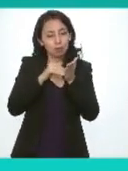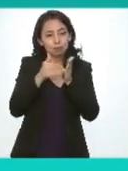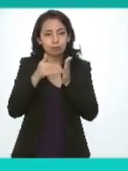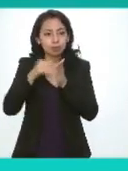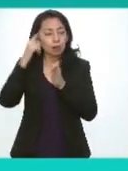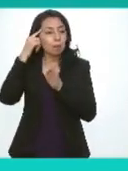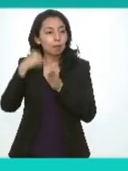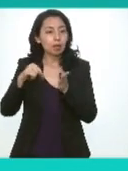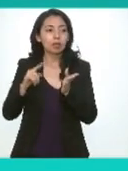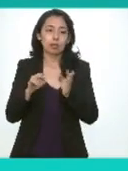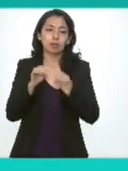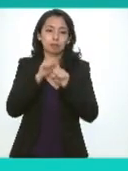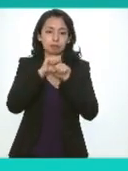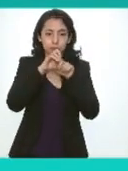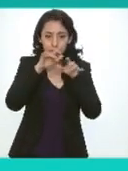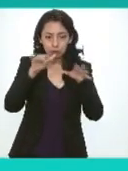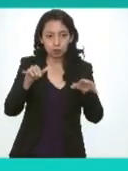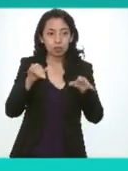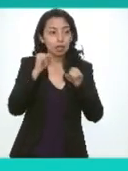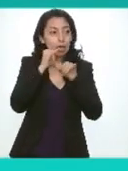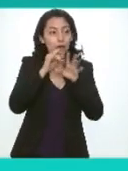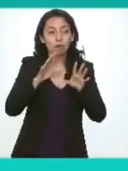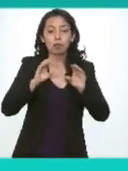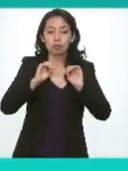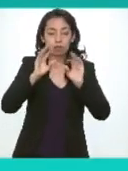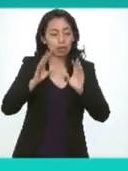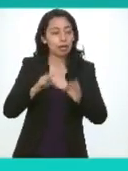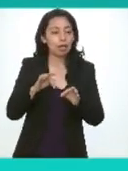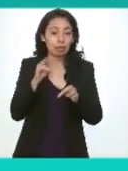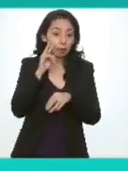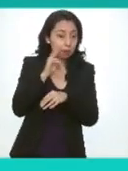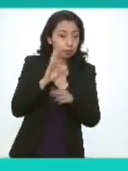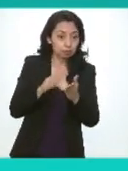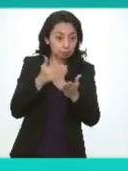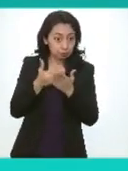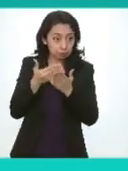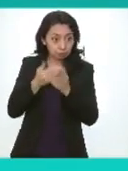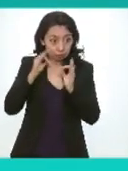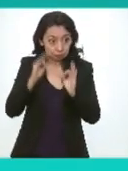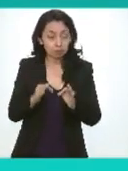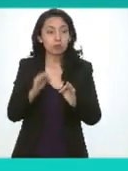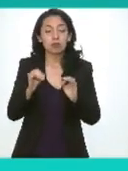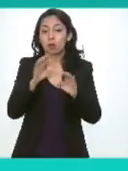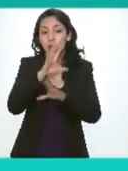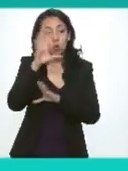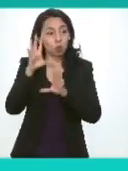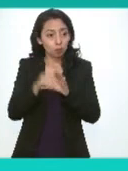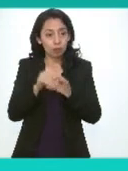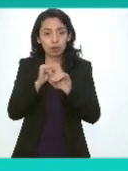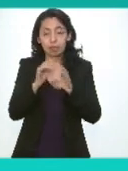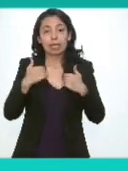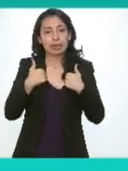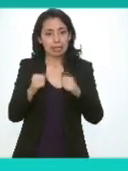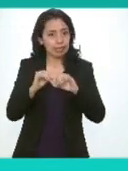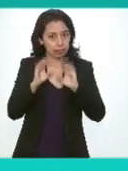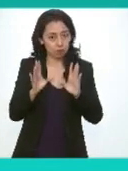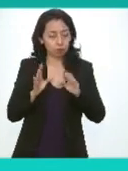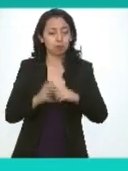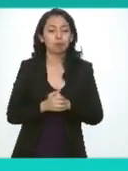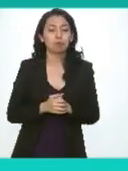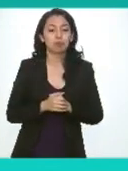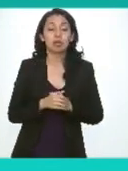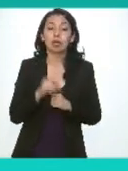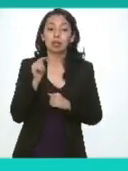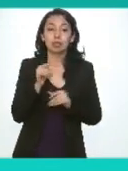que garantizan esta publicidad y la información oportuna verificable comprensible actualizada y completa y donde se